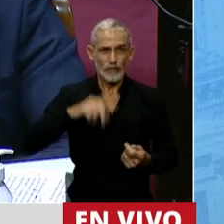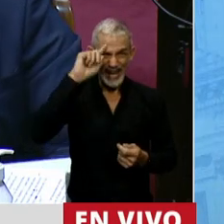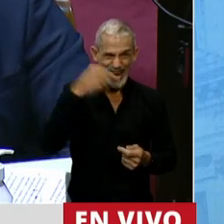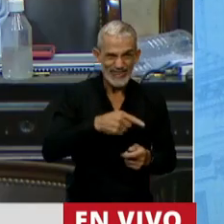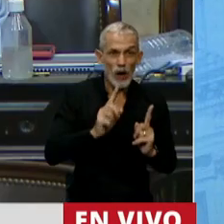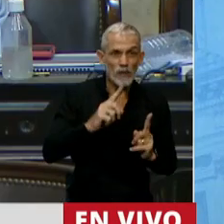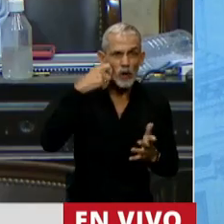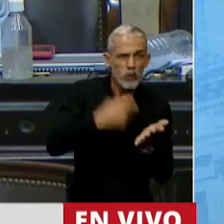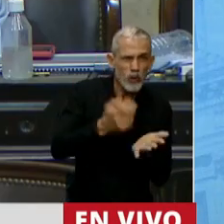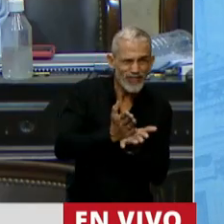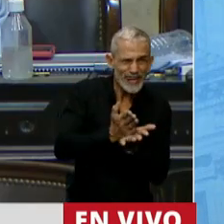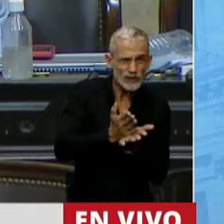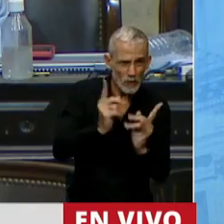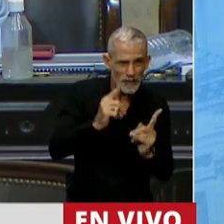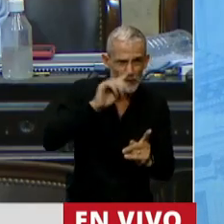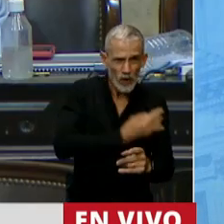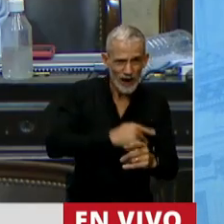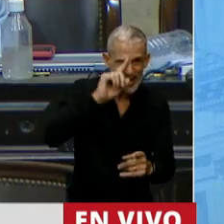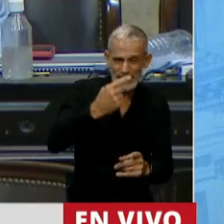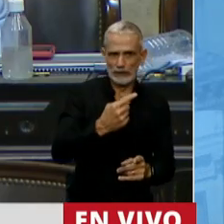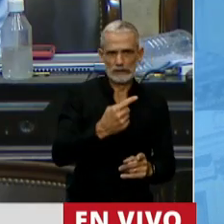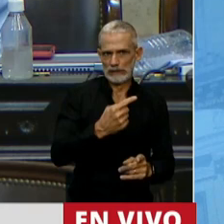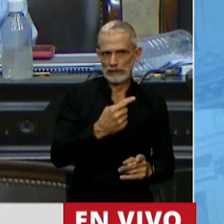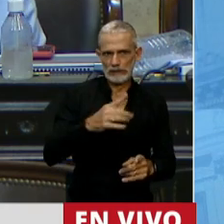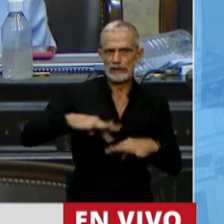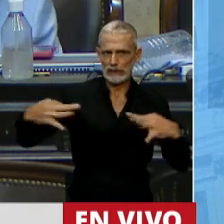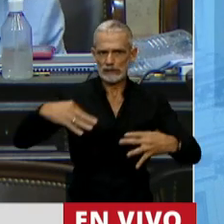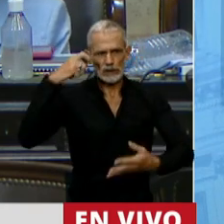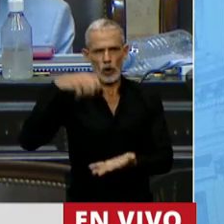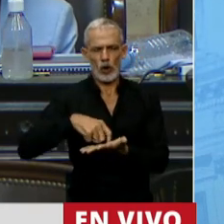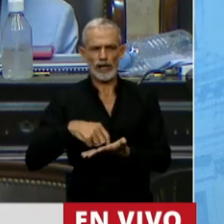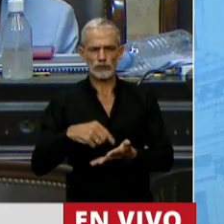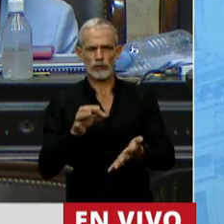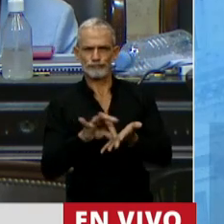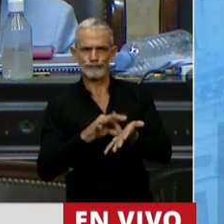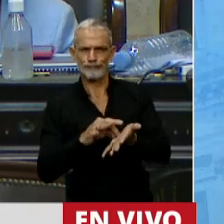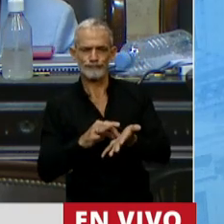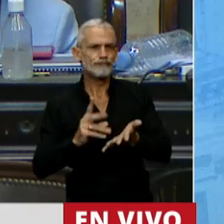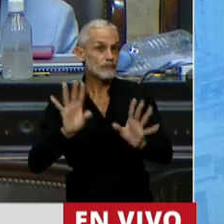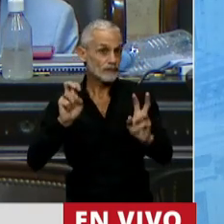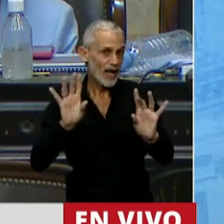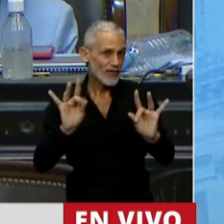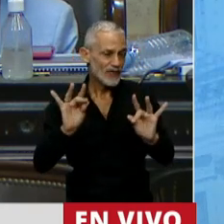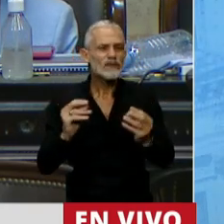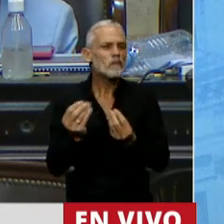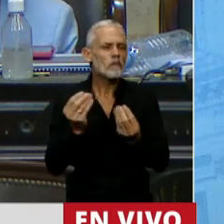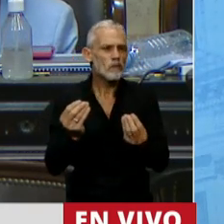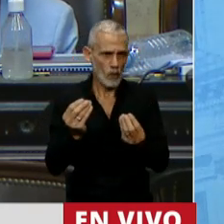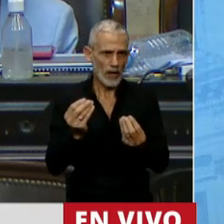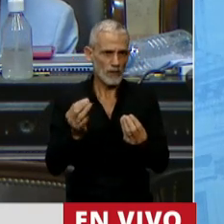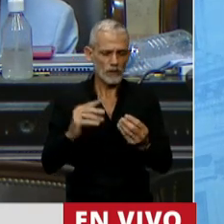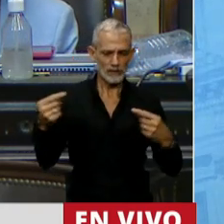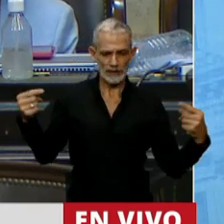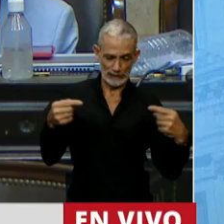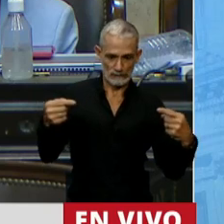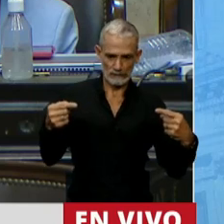Estado el que vulnere esos derechos. El tema se complica, como se dijo acá muchas veces, cuando entran